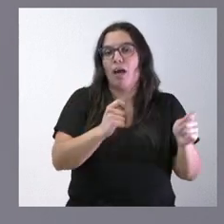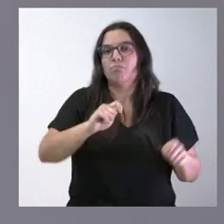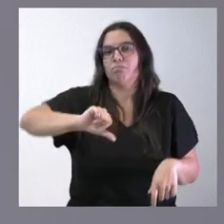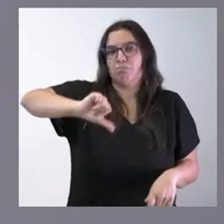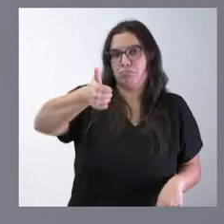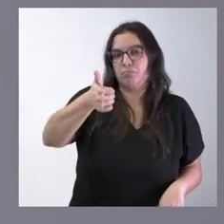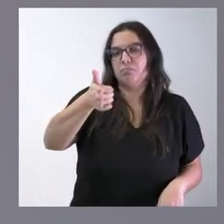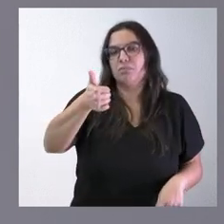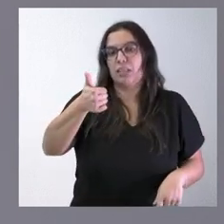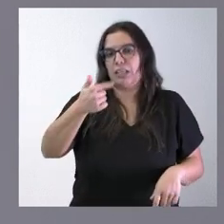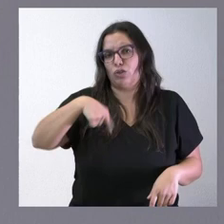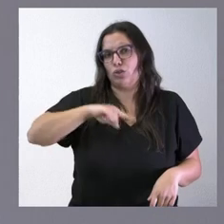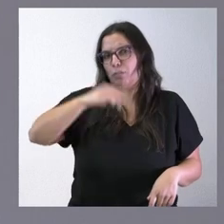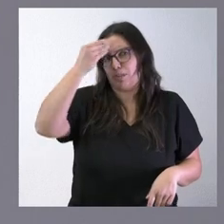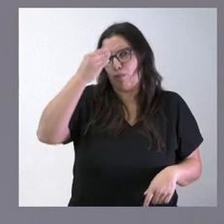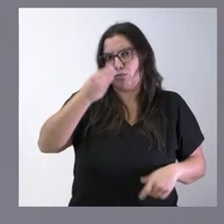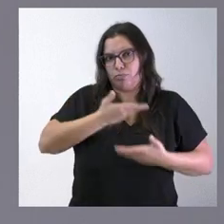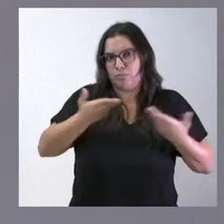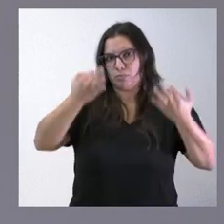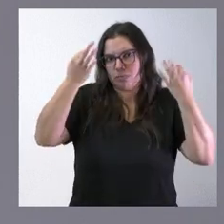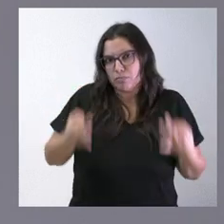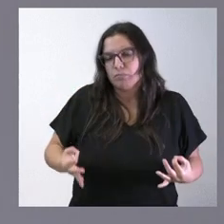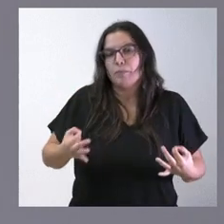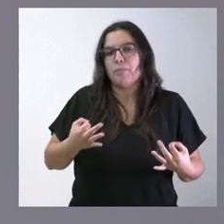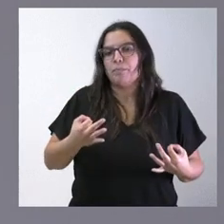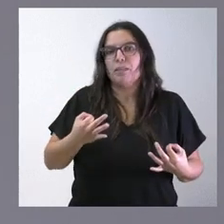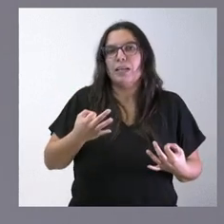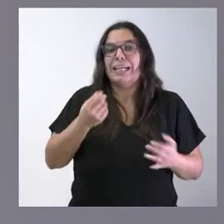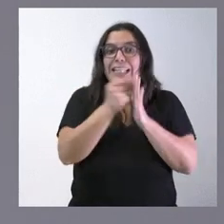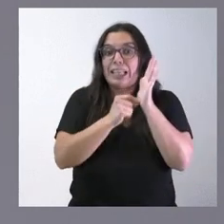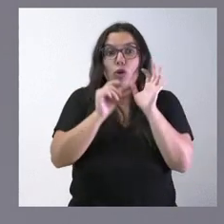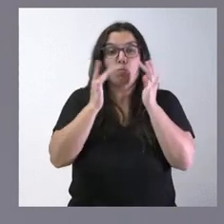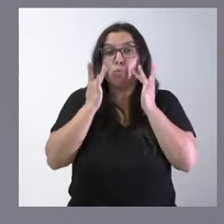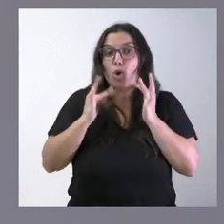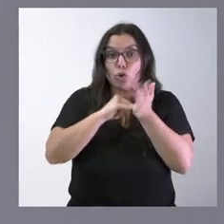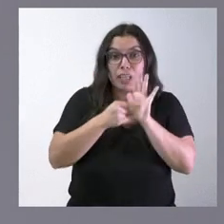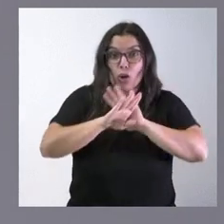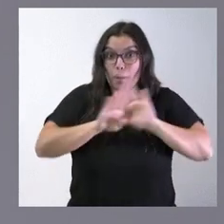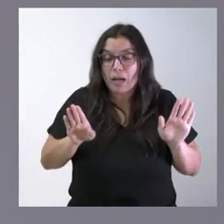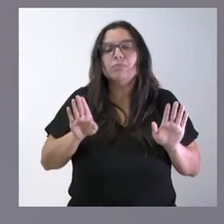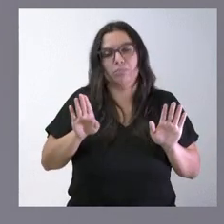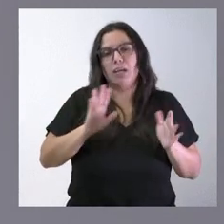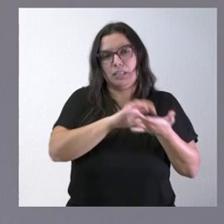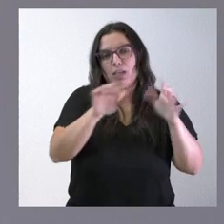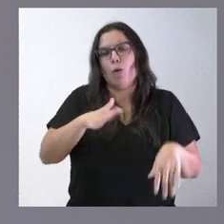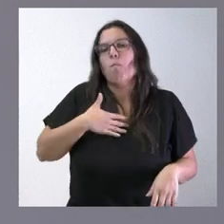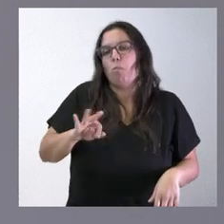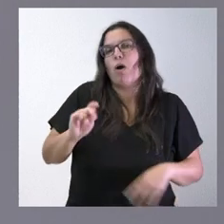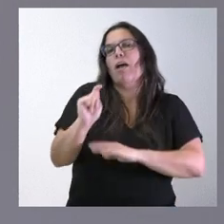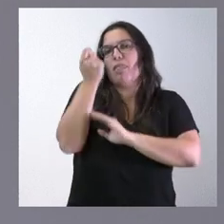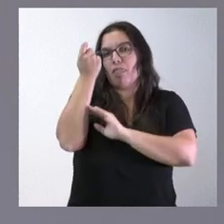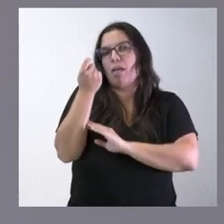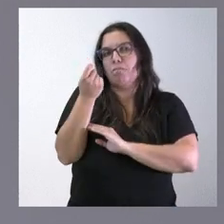y estamos convencidos, por otra parte, de que si los criterios son meramente técnicos, Castilla y León tiene muchas